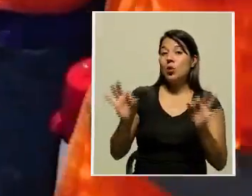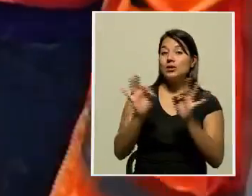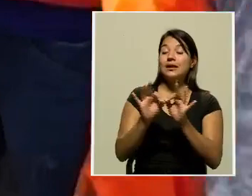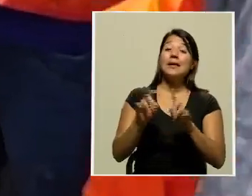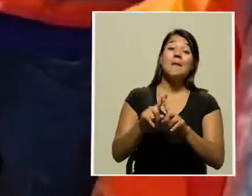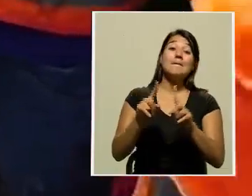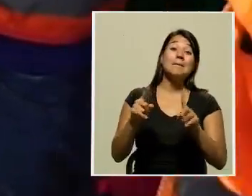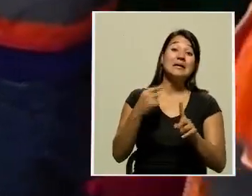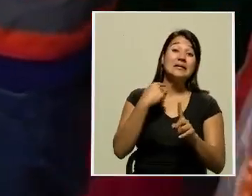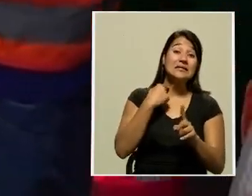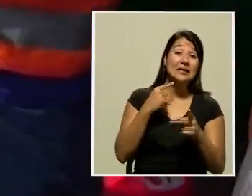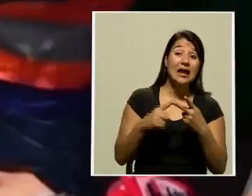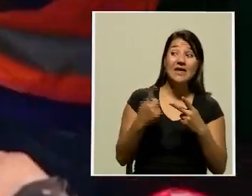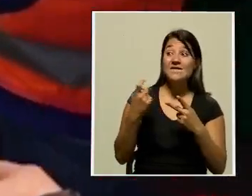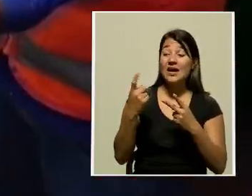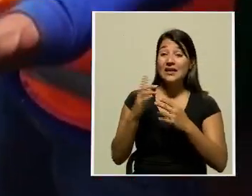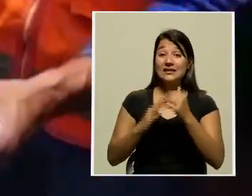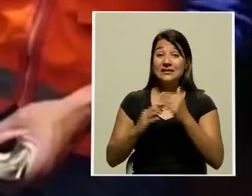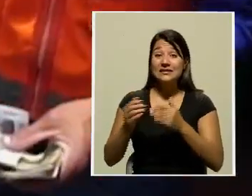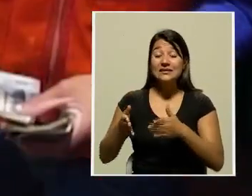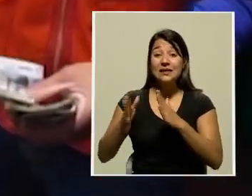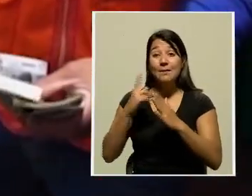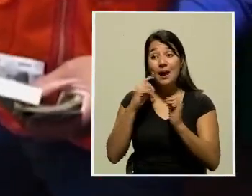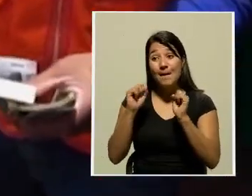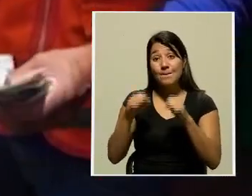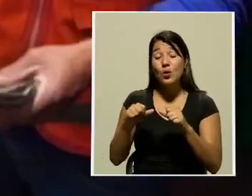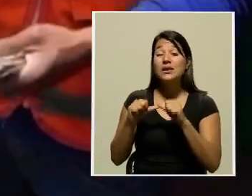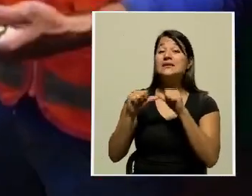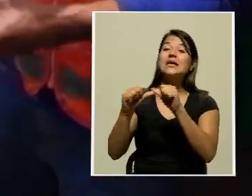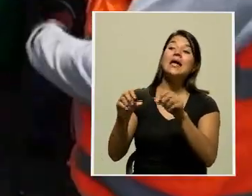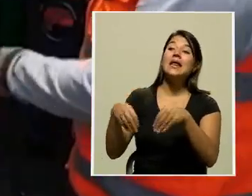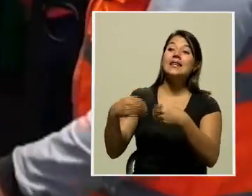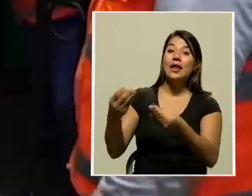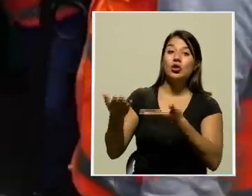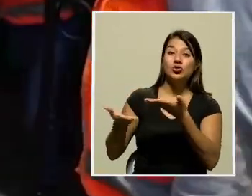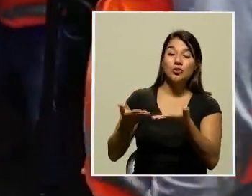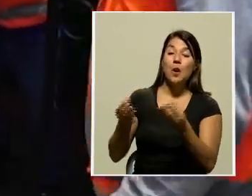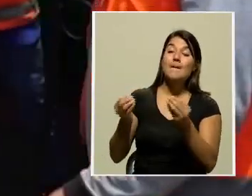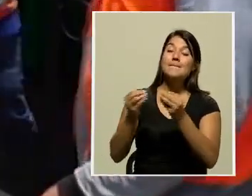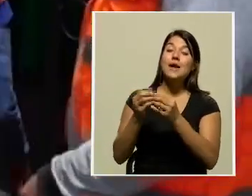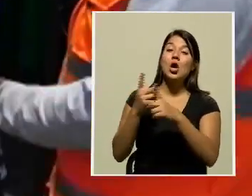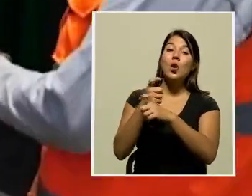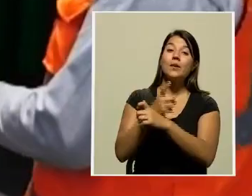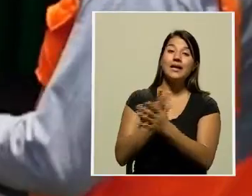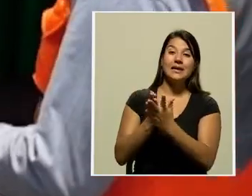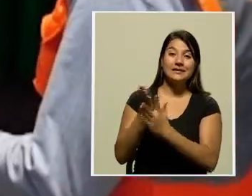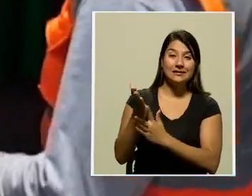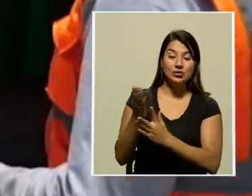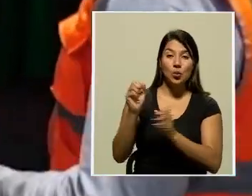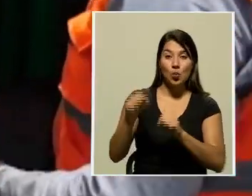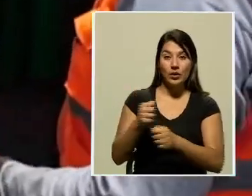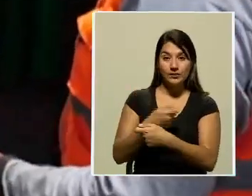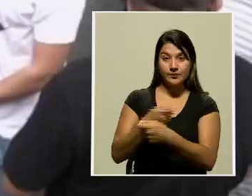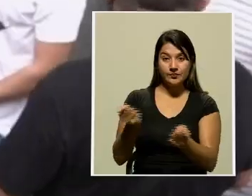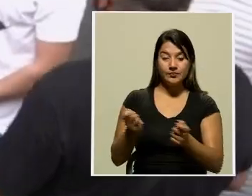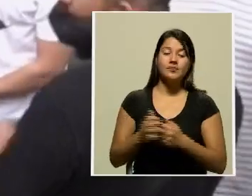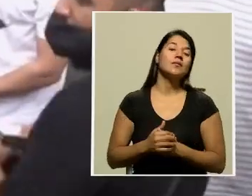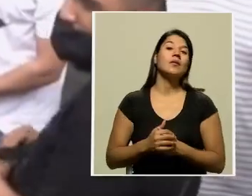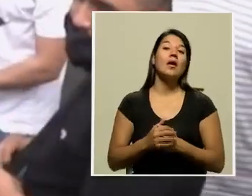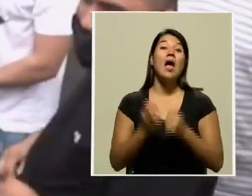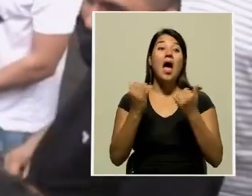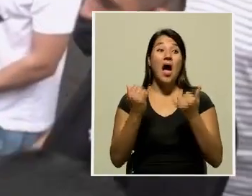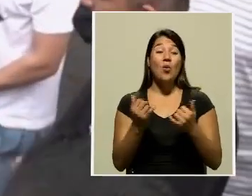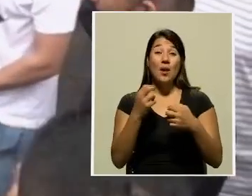costo y la falta de infraestructura para instalar y mantener el suministro complican el acceso y la distribución en la región. El drama por